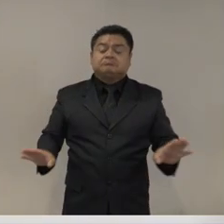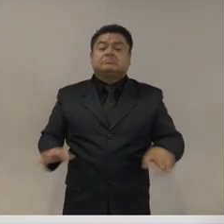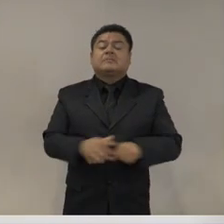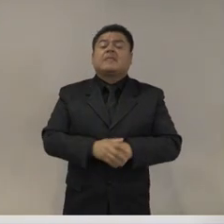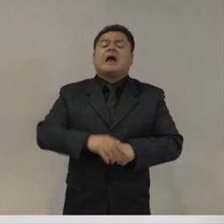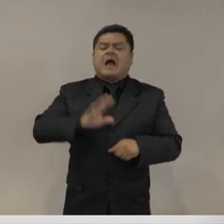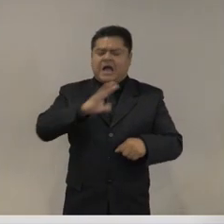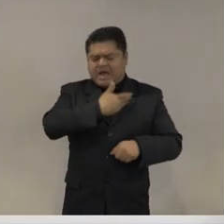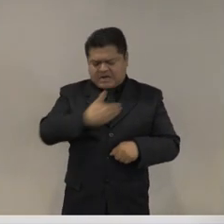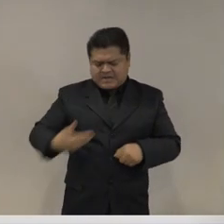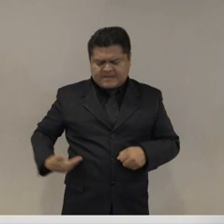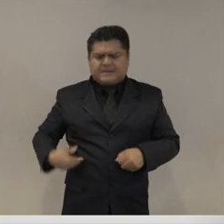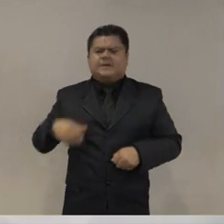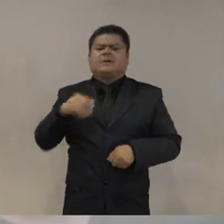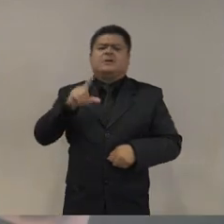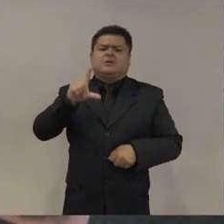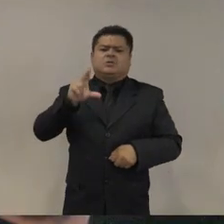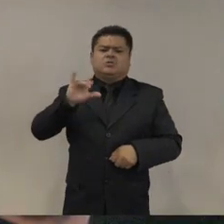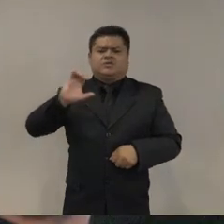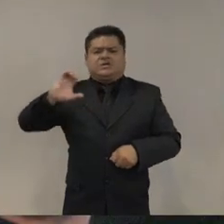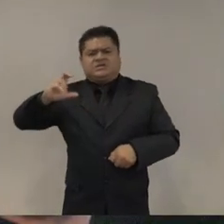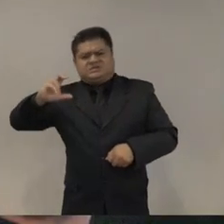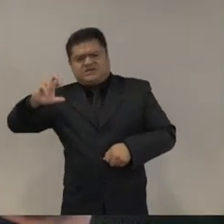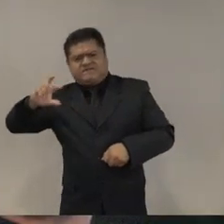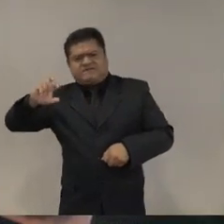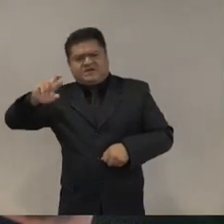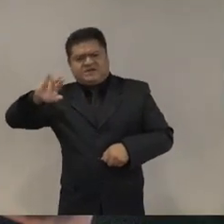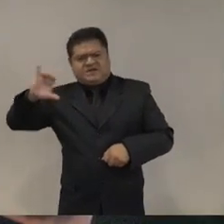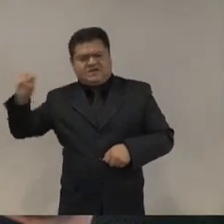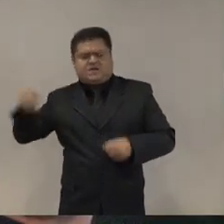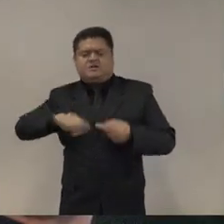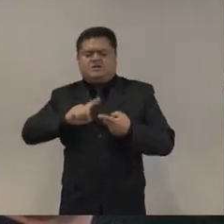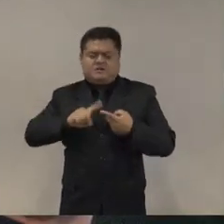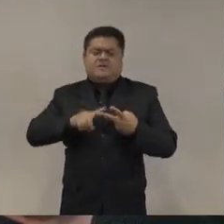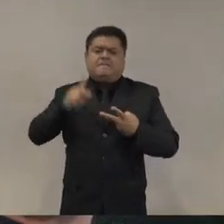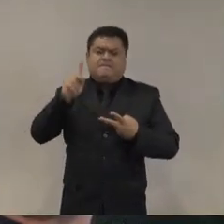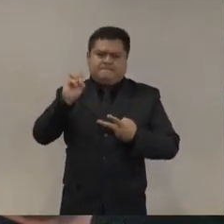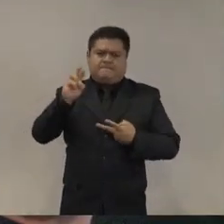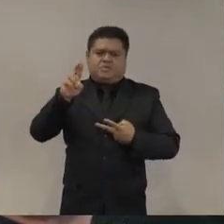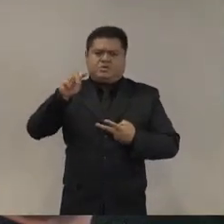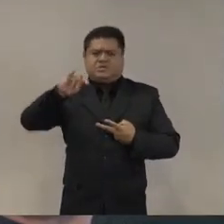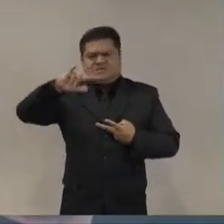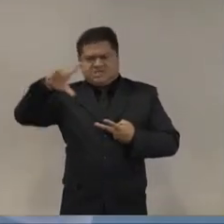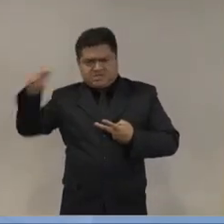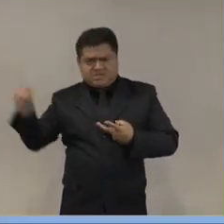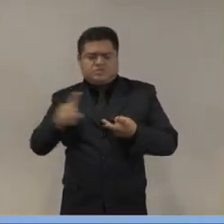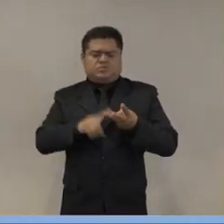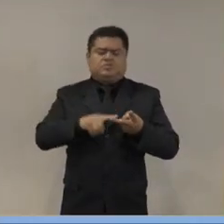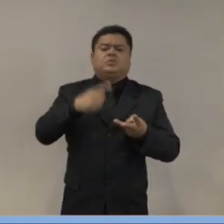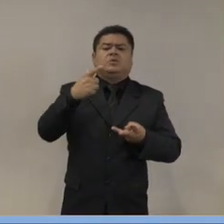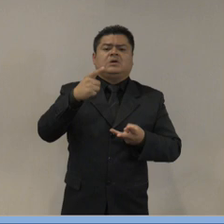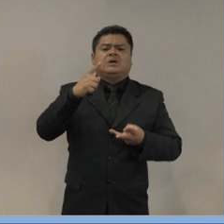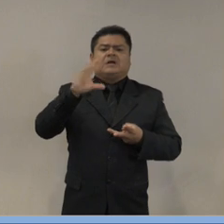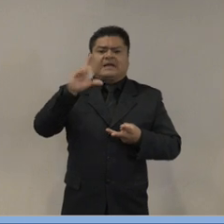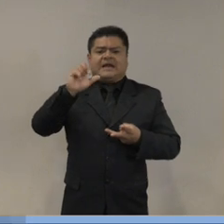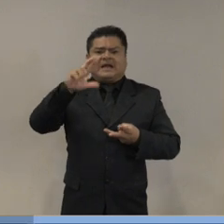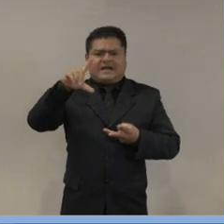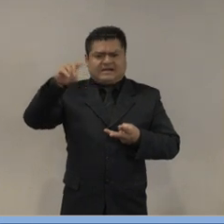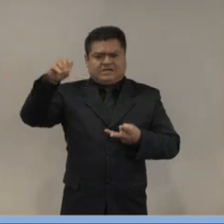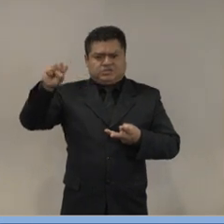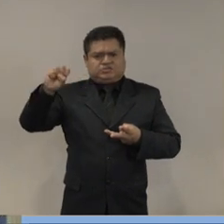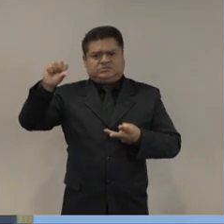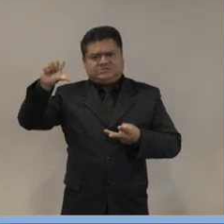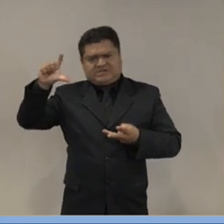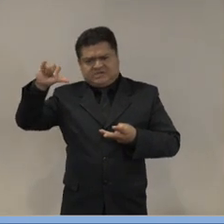que ha fallecido, Miguel de la Madrid que ha fallecido, Carlos Salinas de Gortari, Ernesto Zedillo, Vicente Fox,